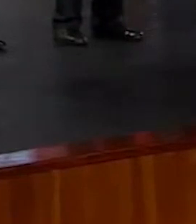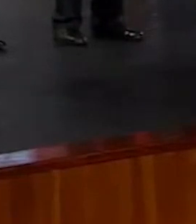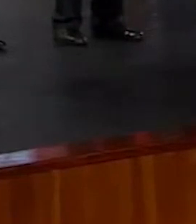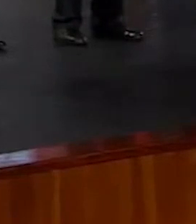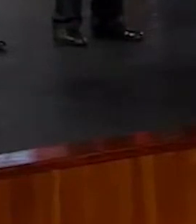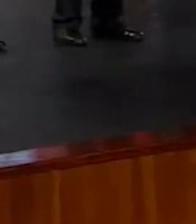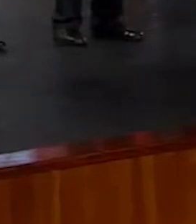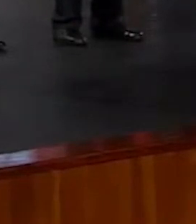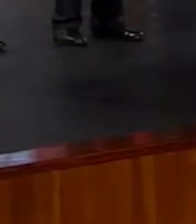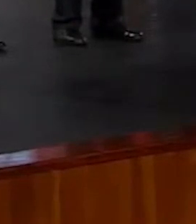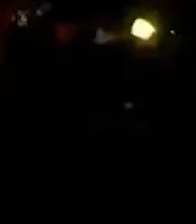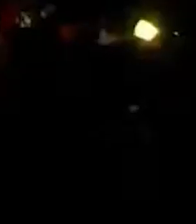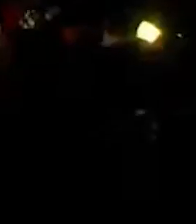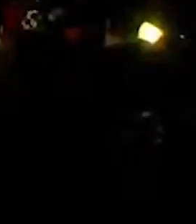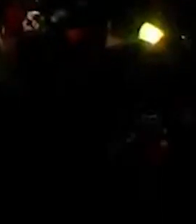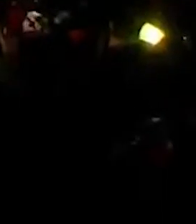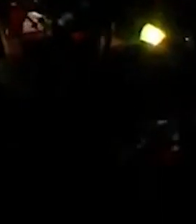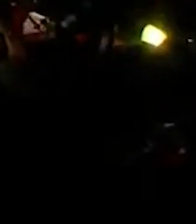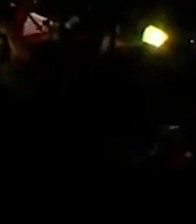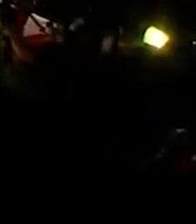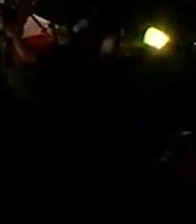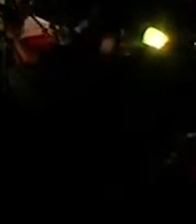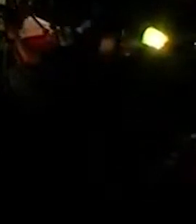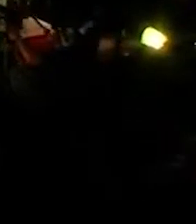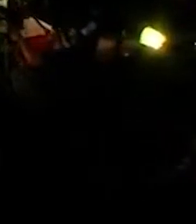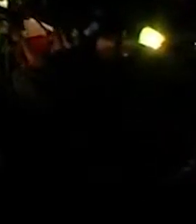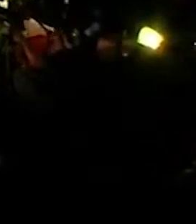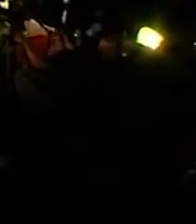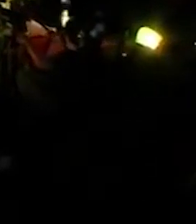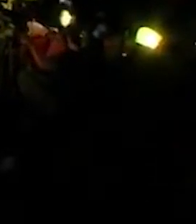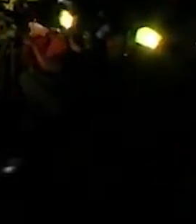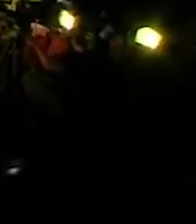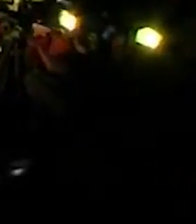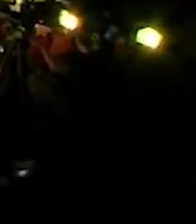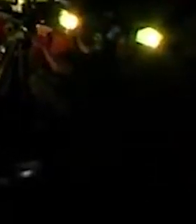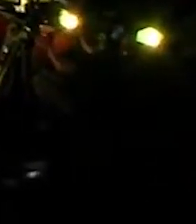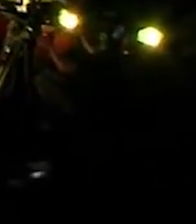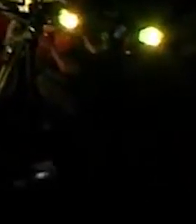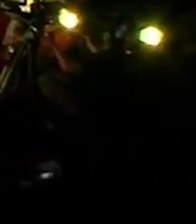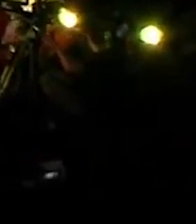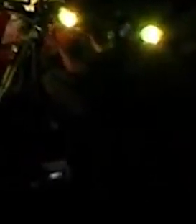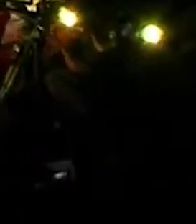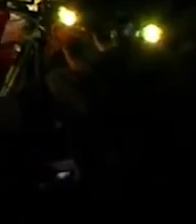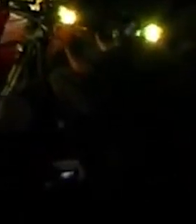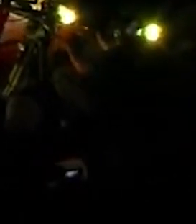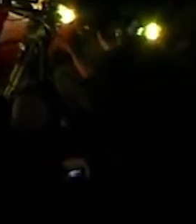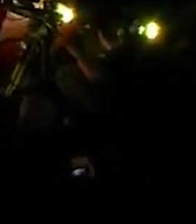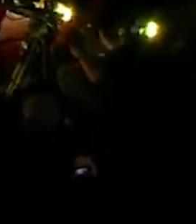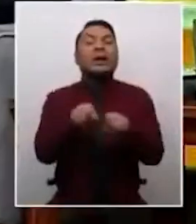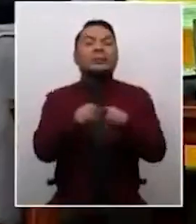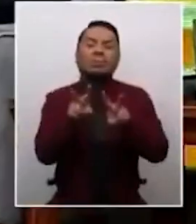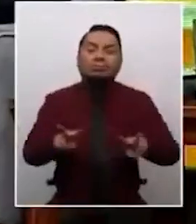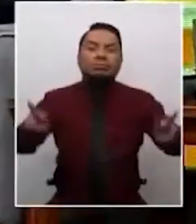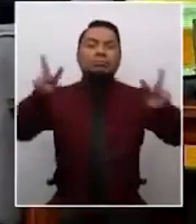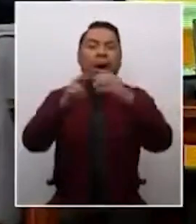programado por el Jurado Nacional de Elecciones, directas e indirectas, en las que se pudo escuchar a los candidatos en su mayoría hablar sobre endebles